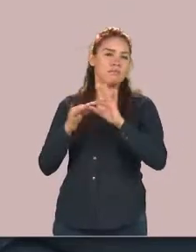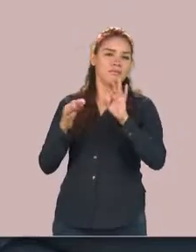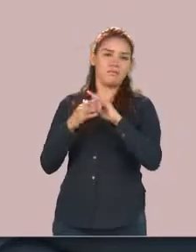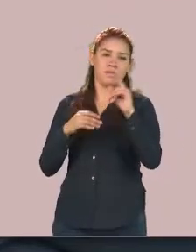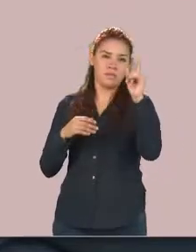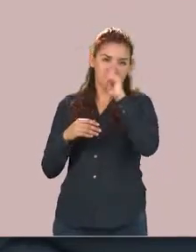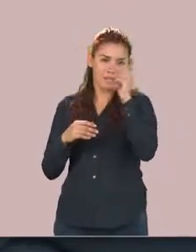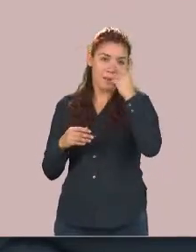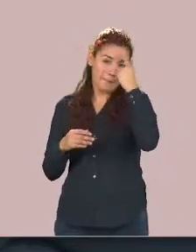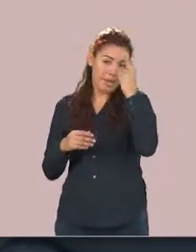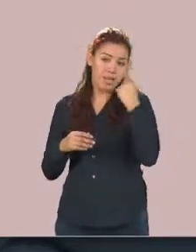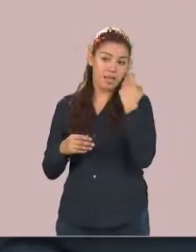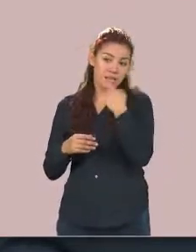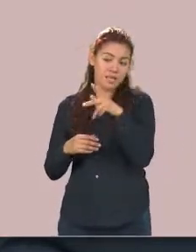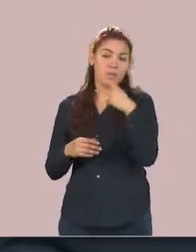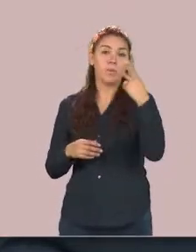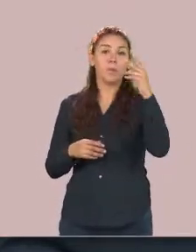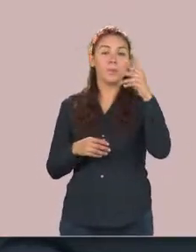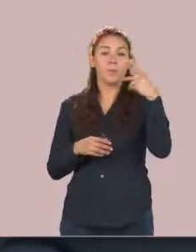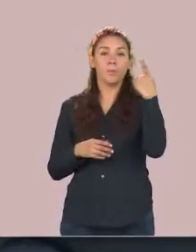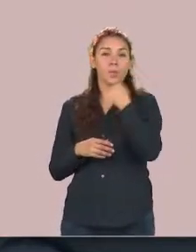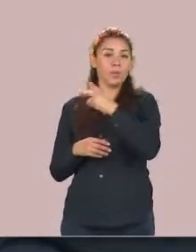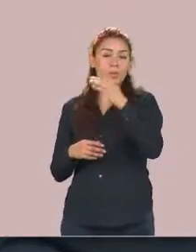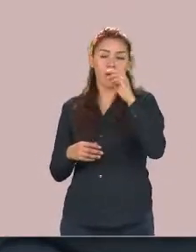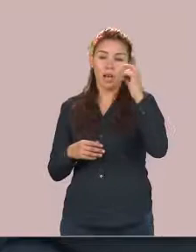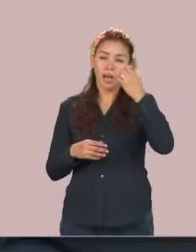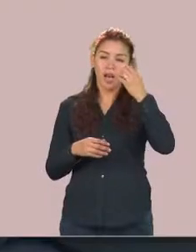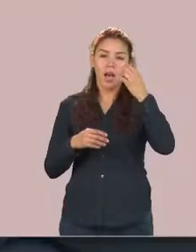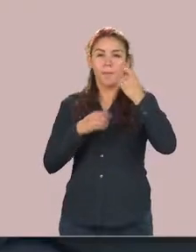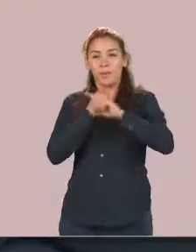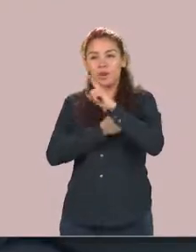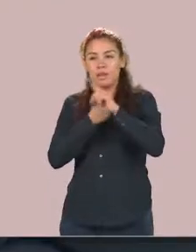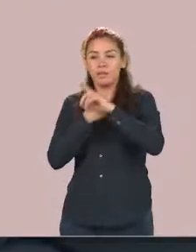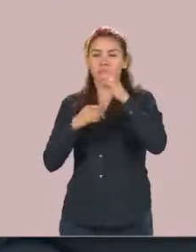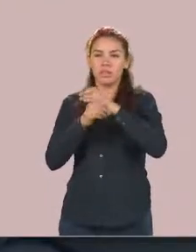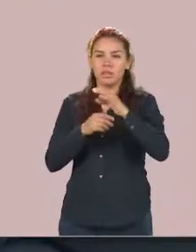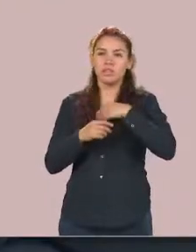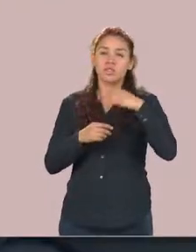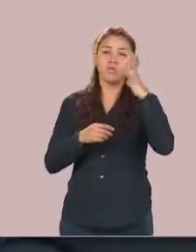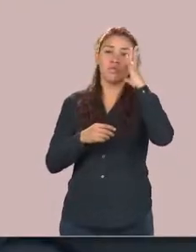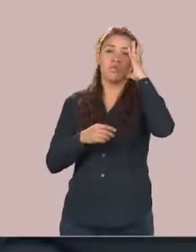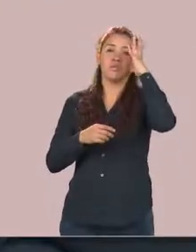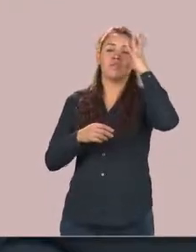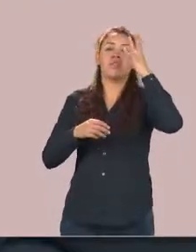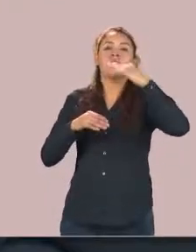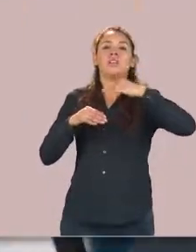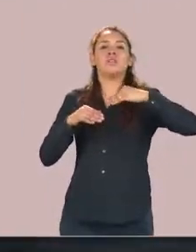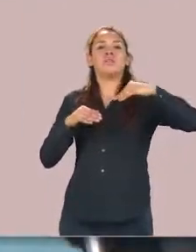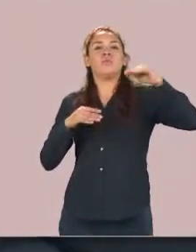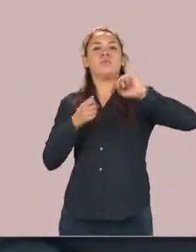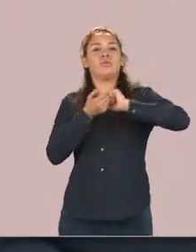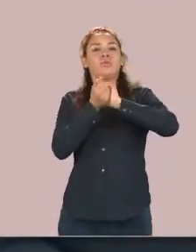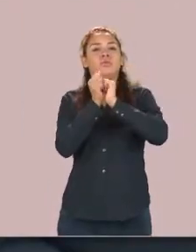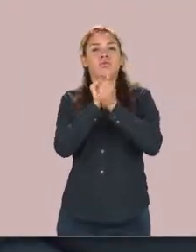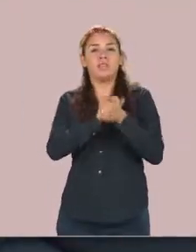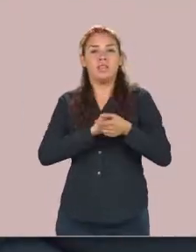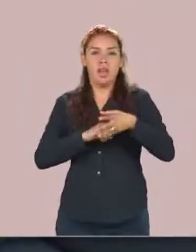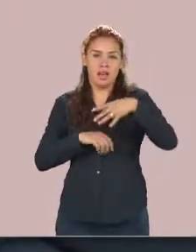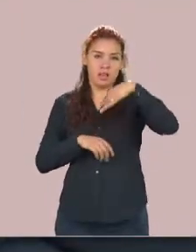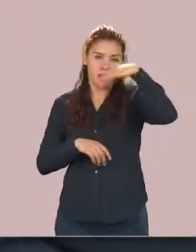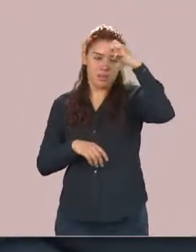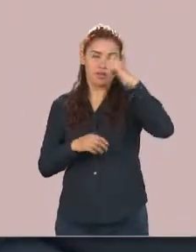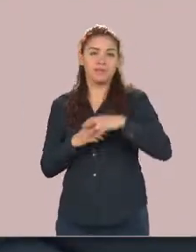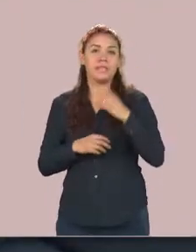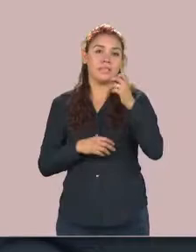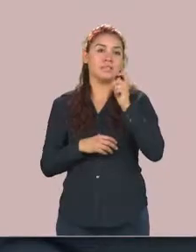esa adversidad ese problema ese trauma nos ayude a crecer a pesar de ello esa es la resiliencia muchas gracias